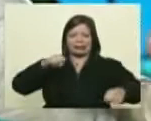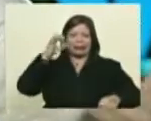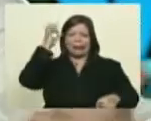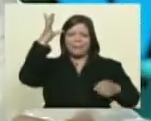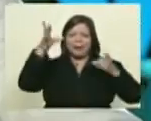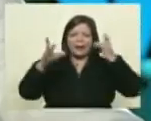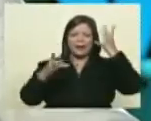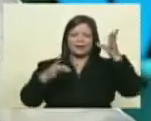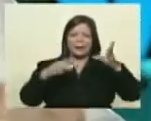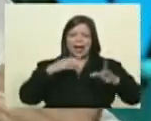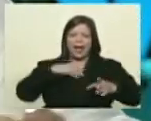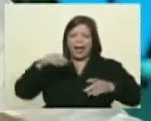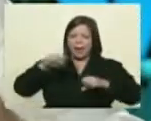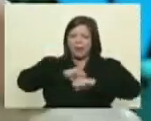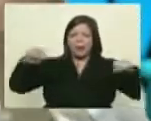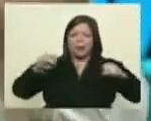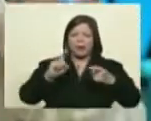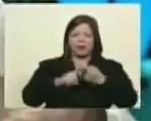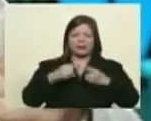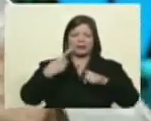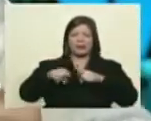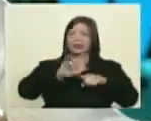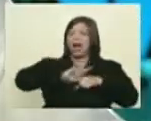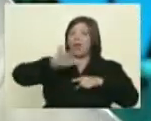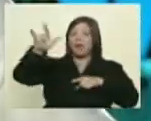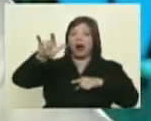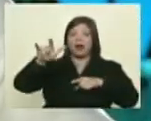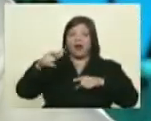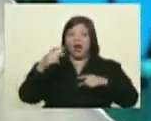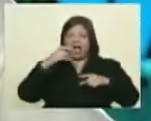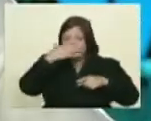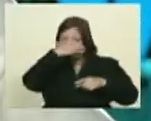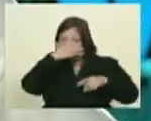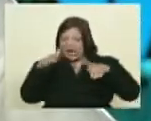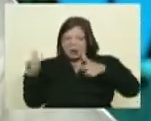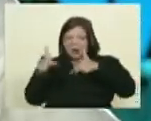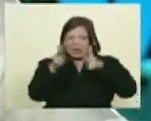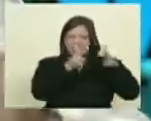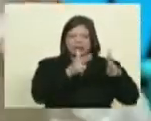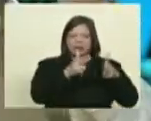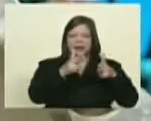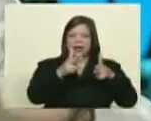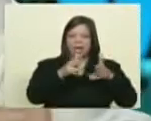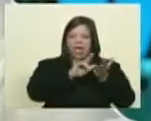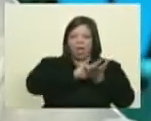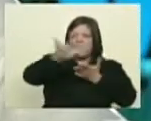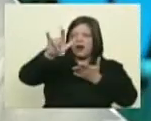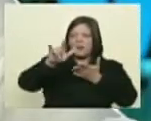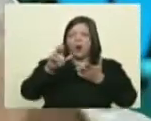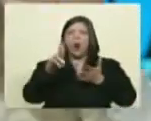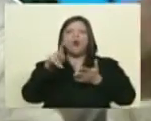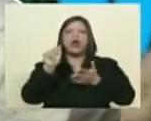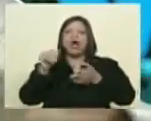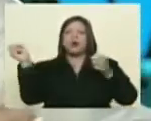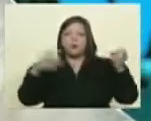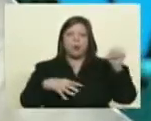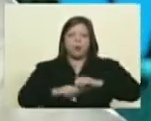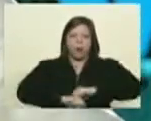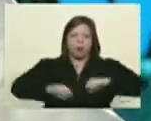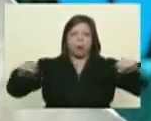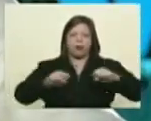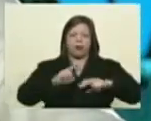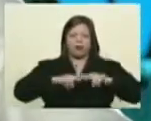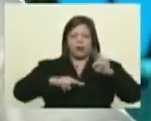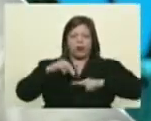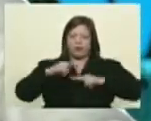hecho de que o bien se estaba utilizando ese vuelo para transportar a terroristas o bien se estaba utilizando para transportar uranio para la supuesta construcción de